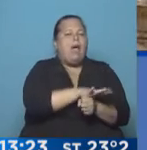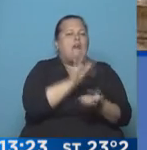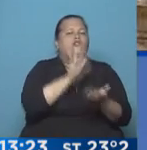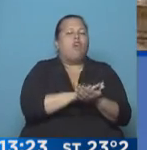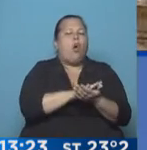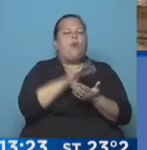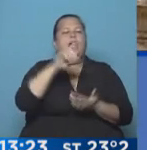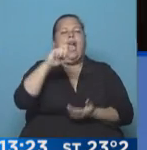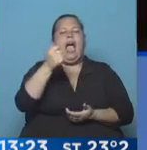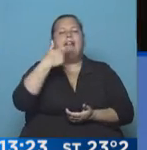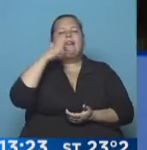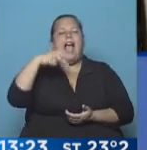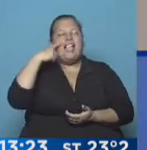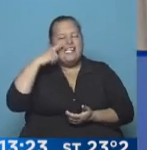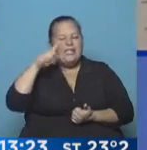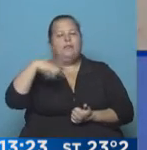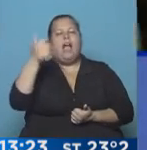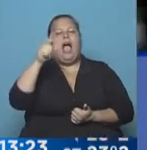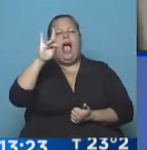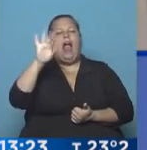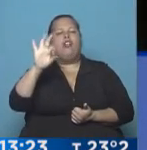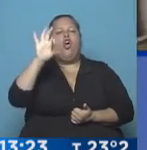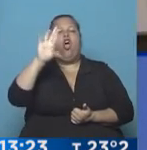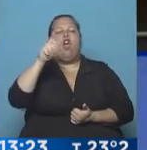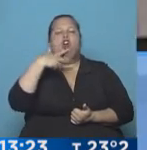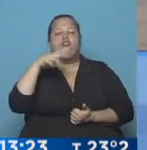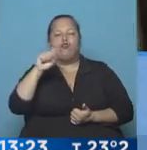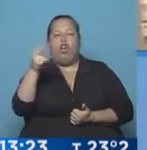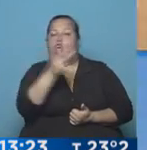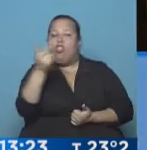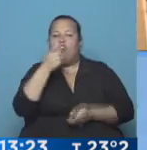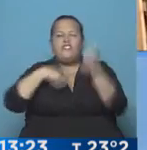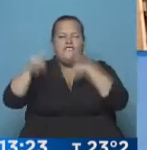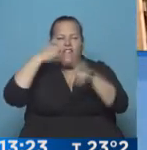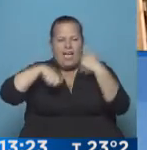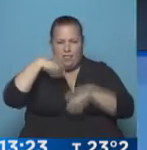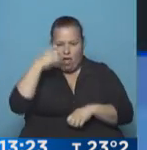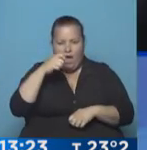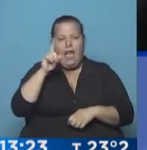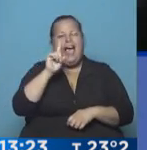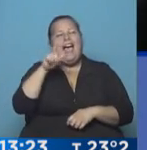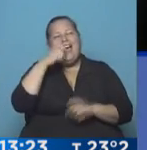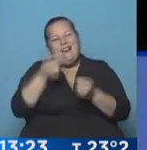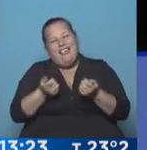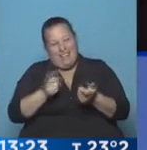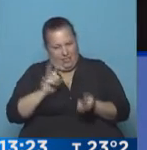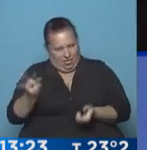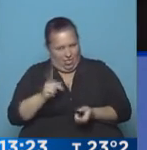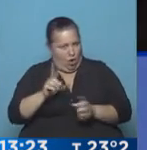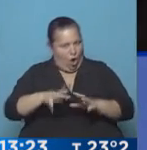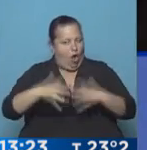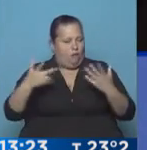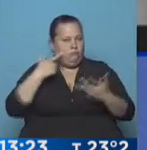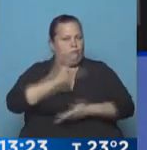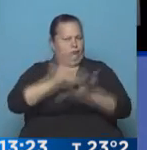Carlos Ascaini y de Aldo Orozco, dos traficantes, no de pequeña monta, que ambos fueron